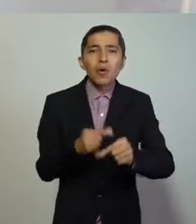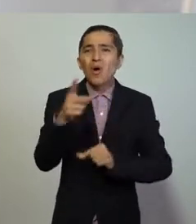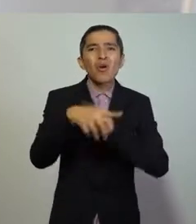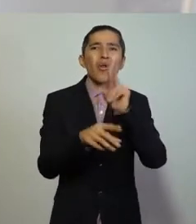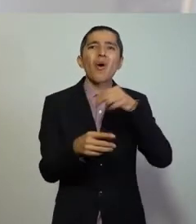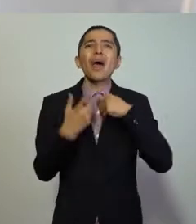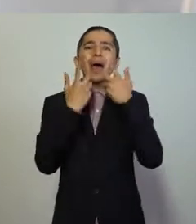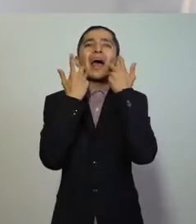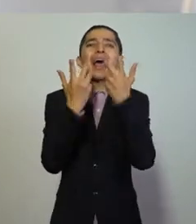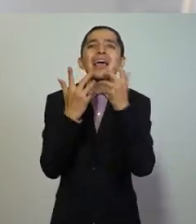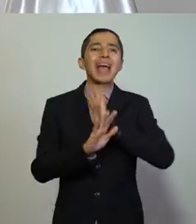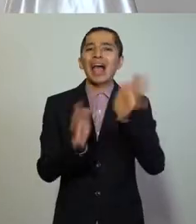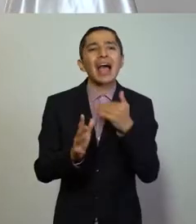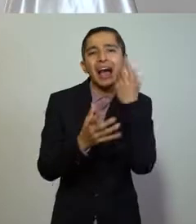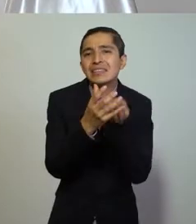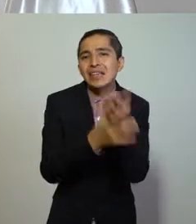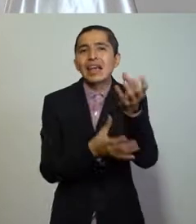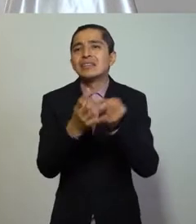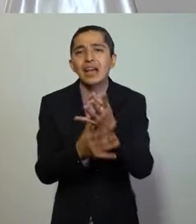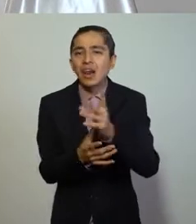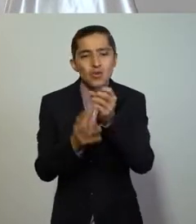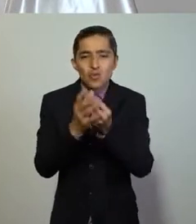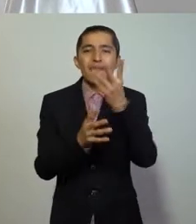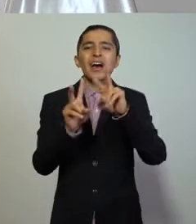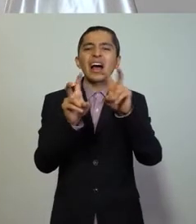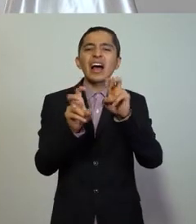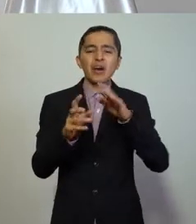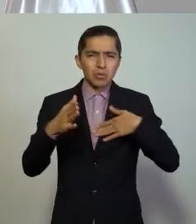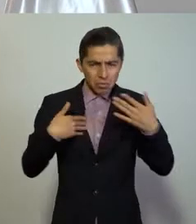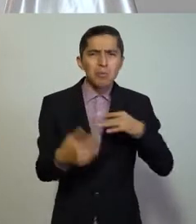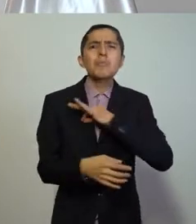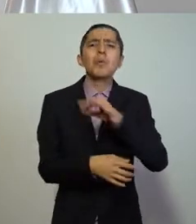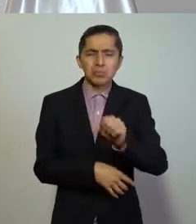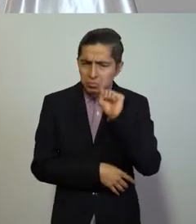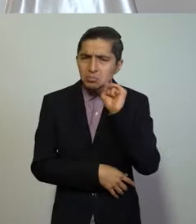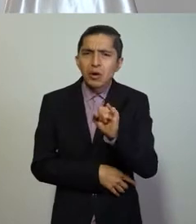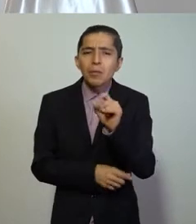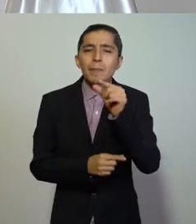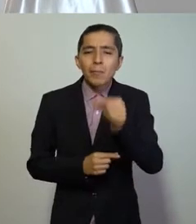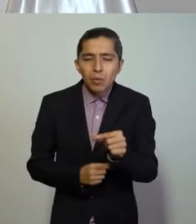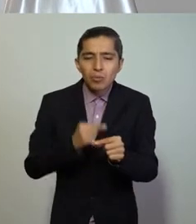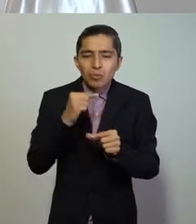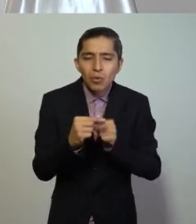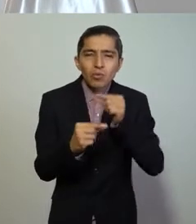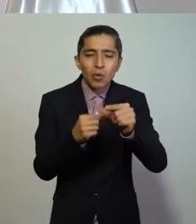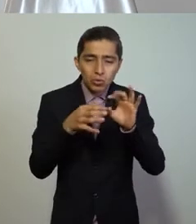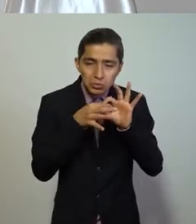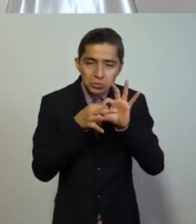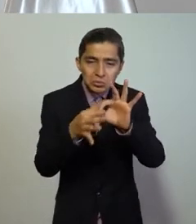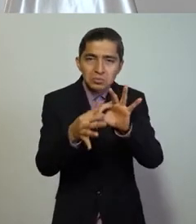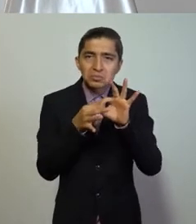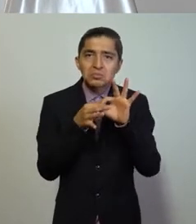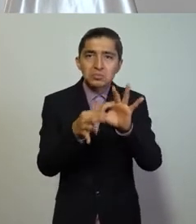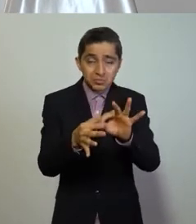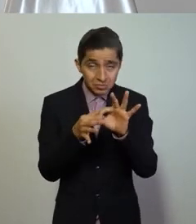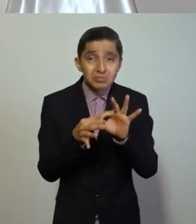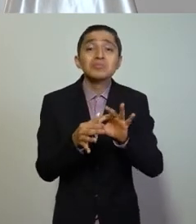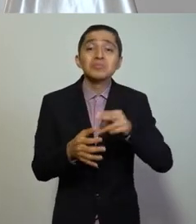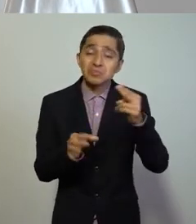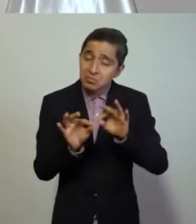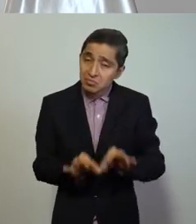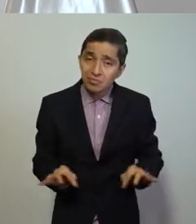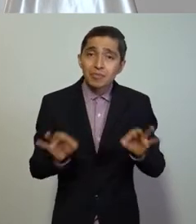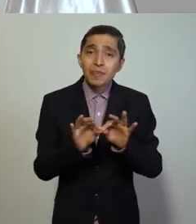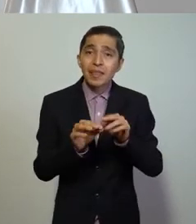maten las ganas de salir. Una nueva convivencia es posible si vamos paso a paso, unidos y sin dejar